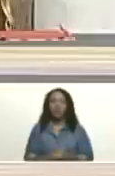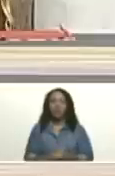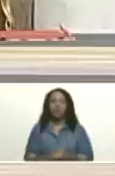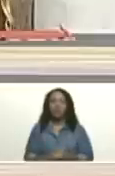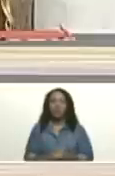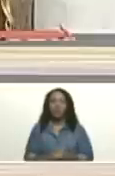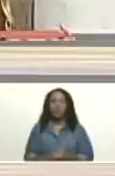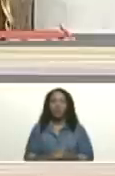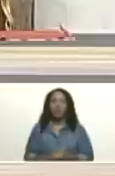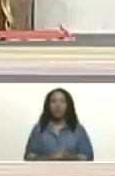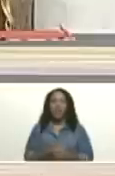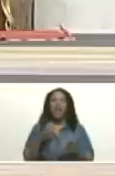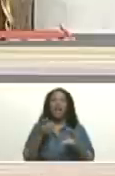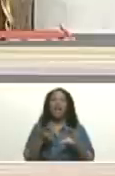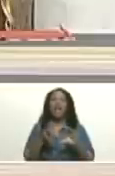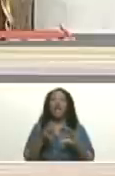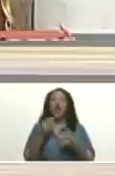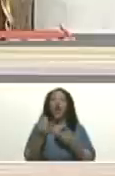Licencia.